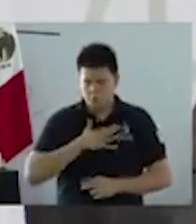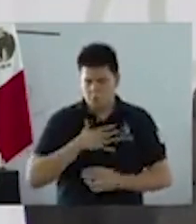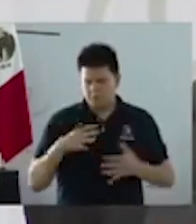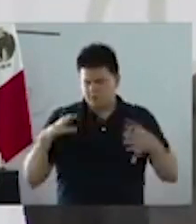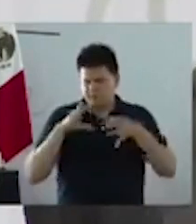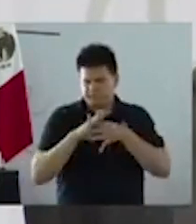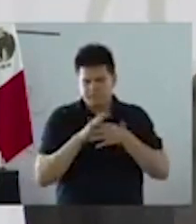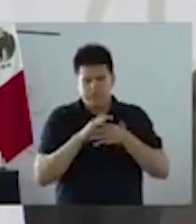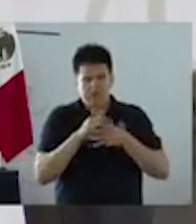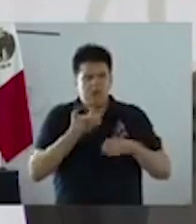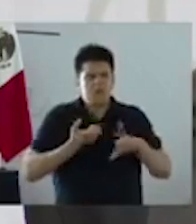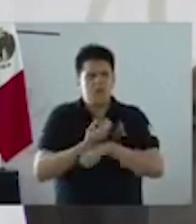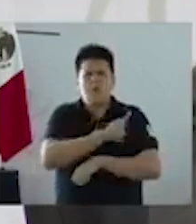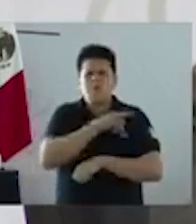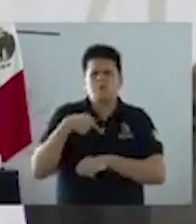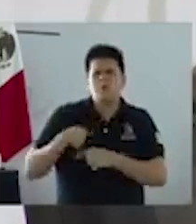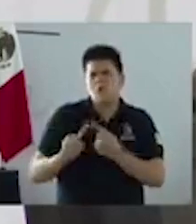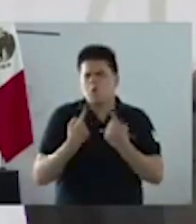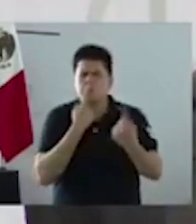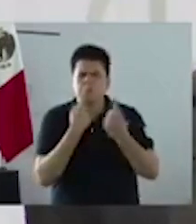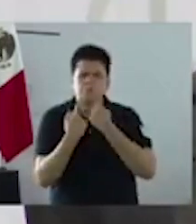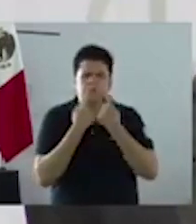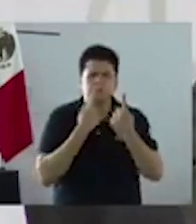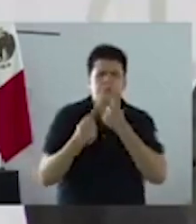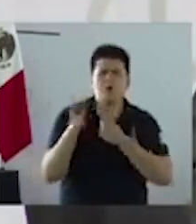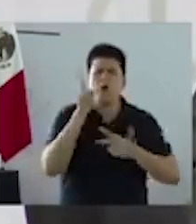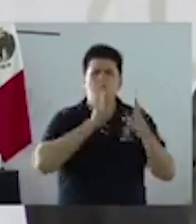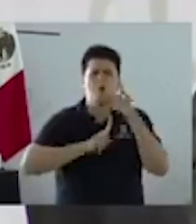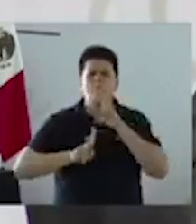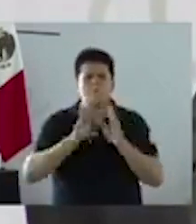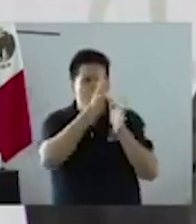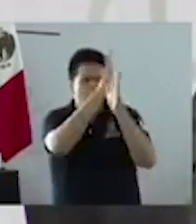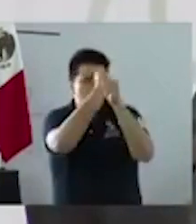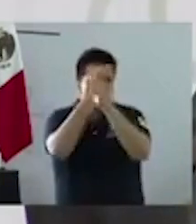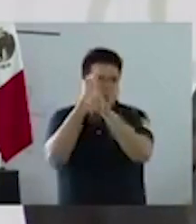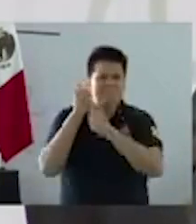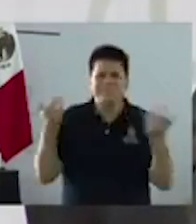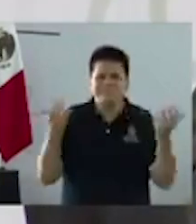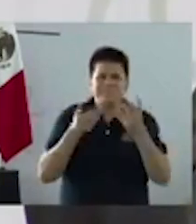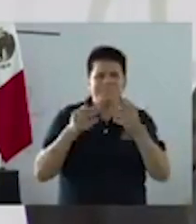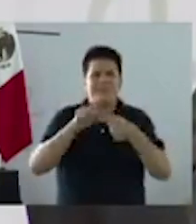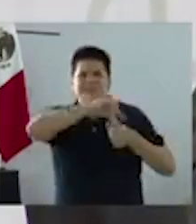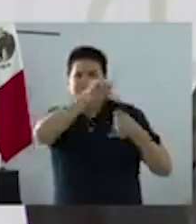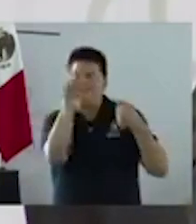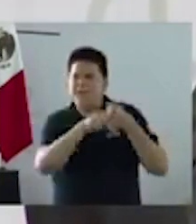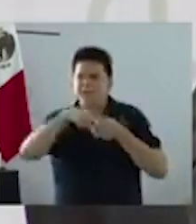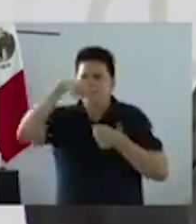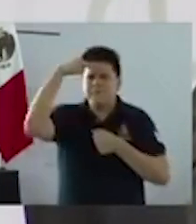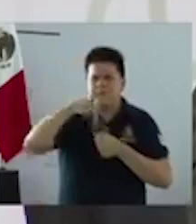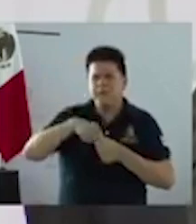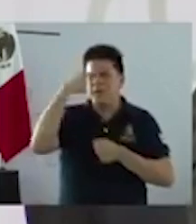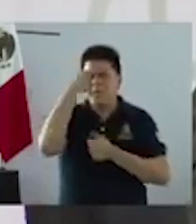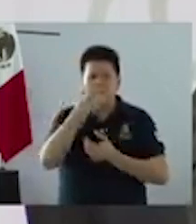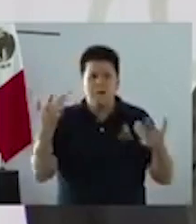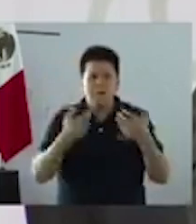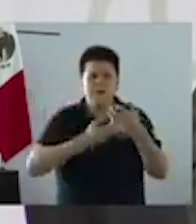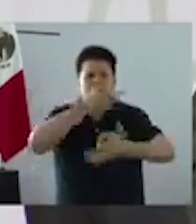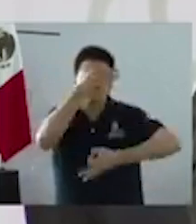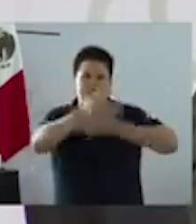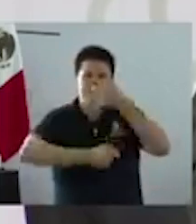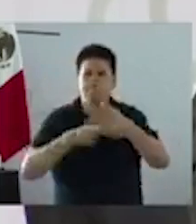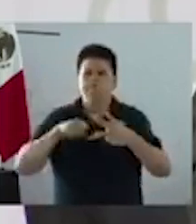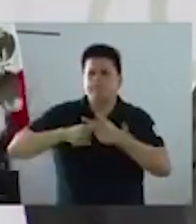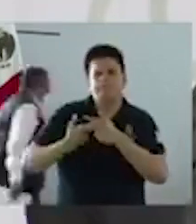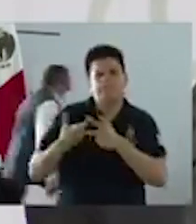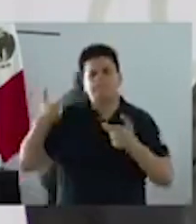platicado la importancia de generar alianzas y estrategias nacionales a favor de la economía y de la activación económica. Por ello,